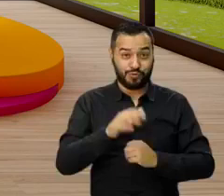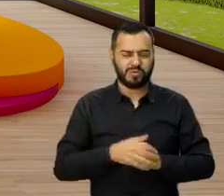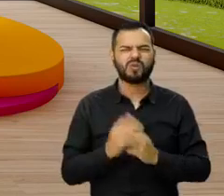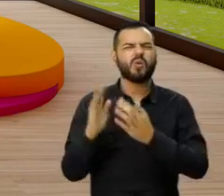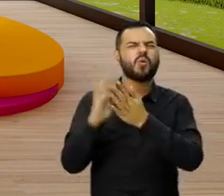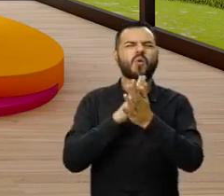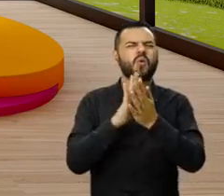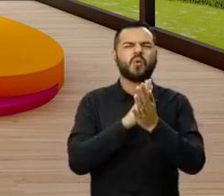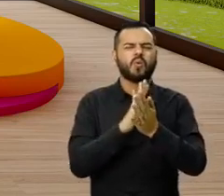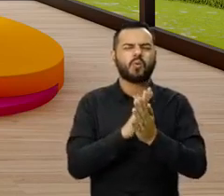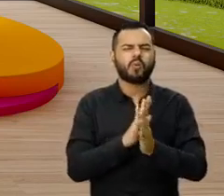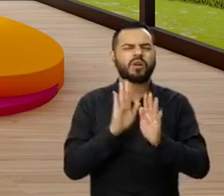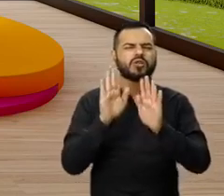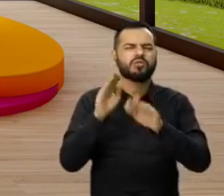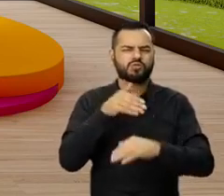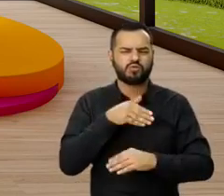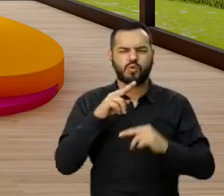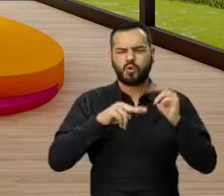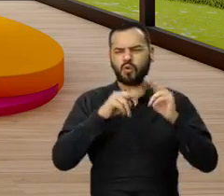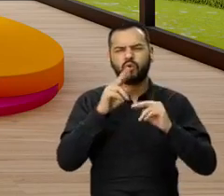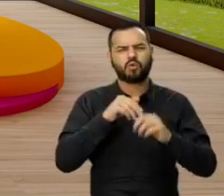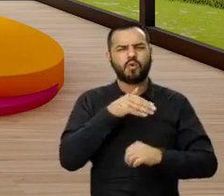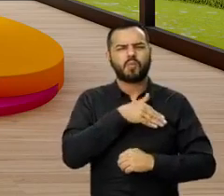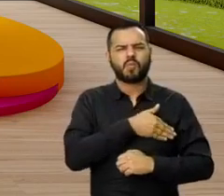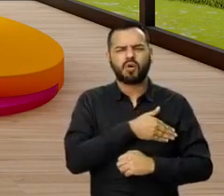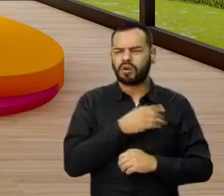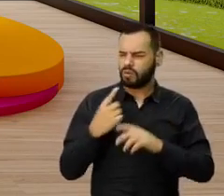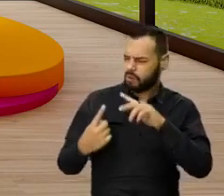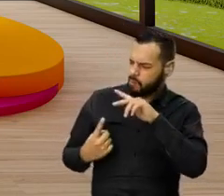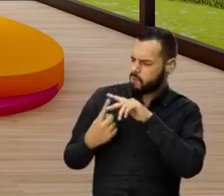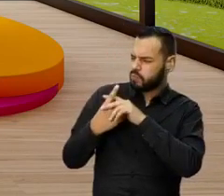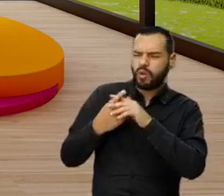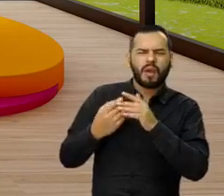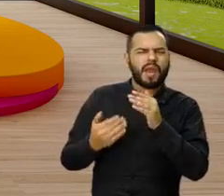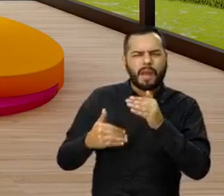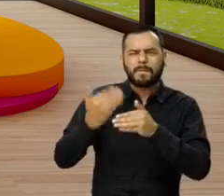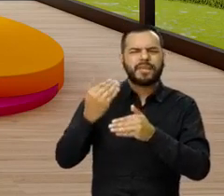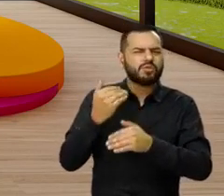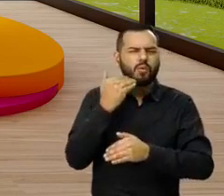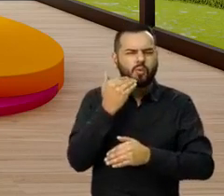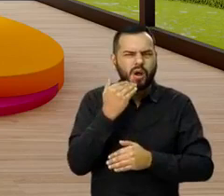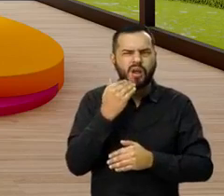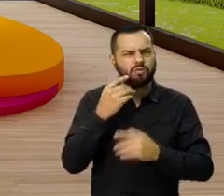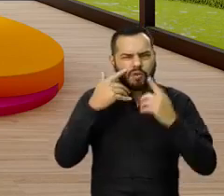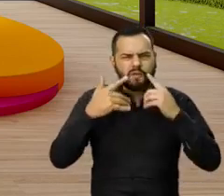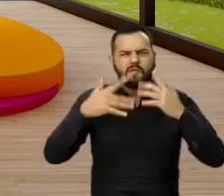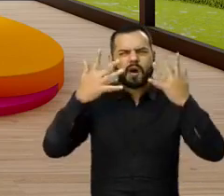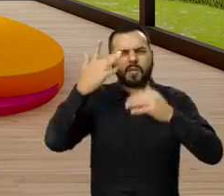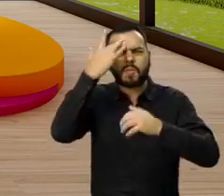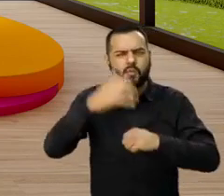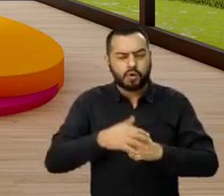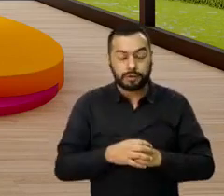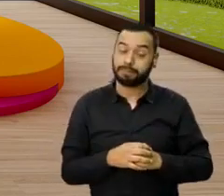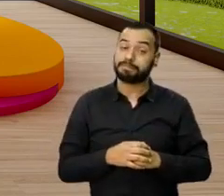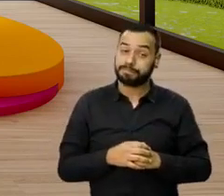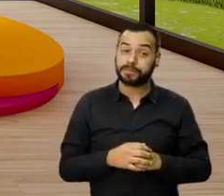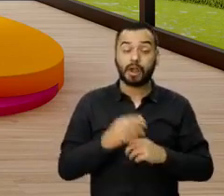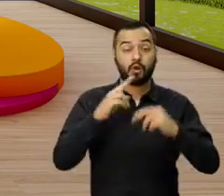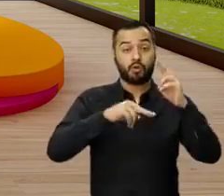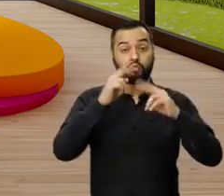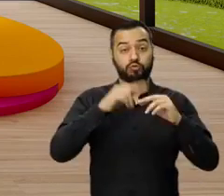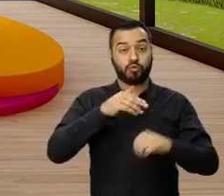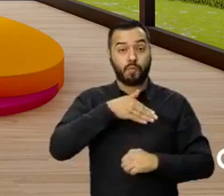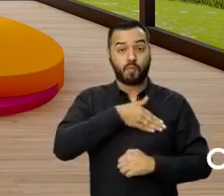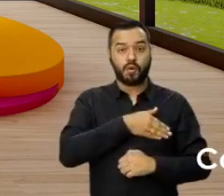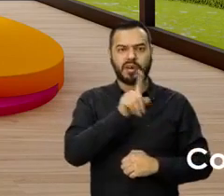Así que cuéntanos un poco sobre Bolívar. ¿Hace cuánto nació y por qué es una constructora tan reconocida, Diana? Bueno, Constructora Bolívar